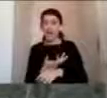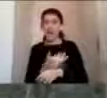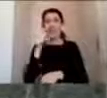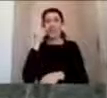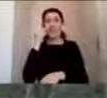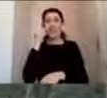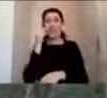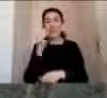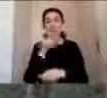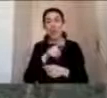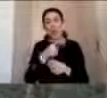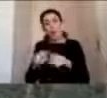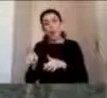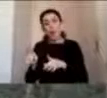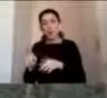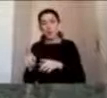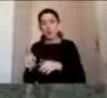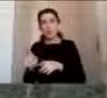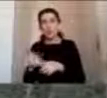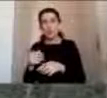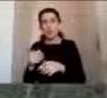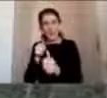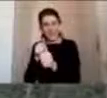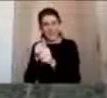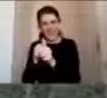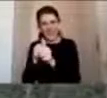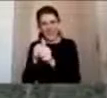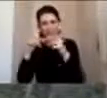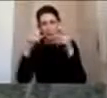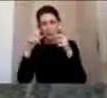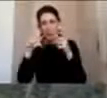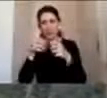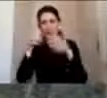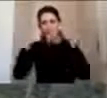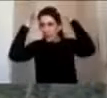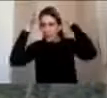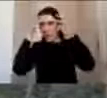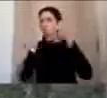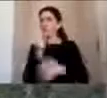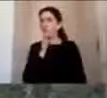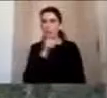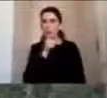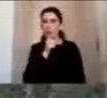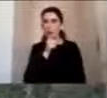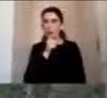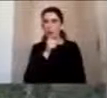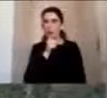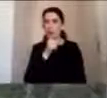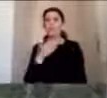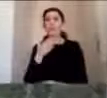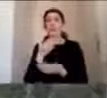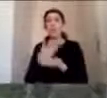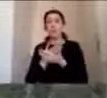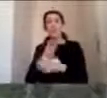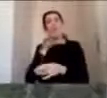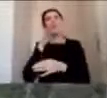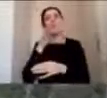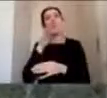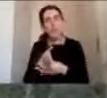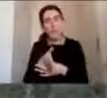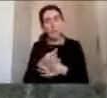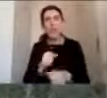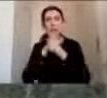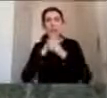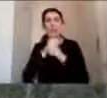de la imagen, no tiene casco. Entonces, nosotros cuando asistimos a este tipo de procedimientos, cuando hay niños que se caen a caballo, que se caen en